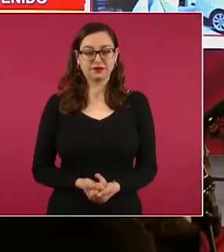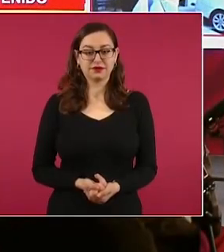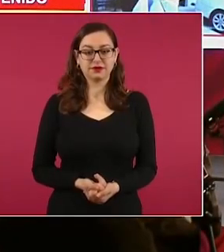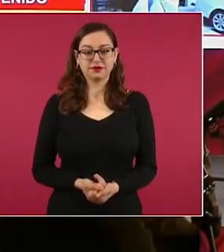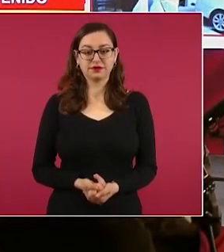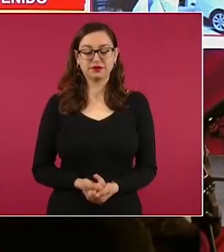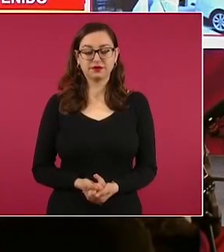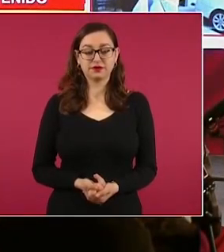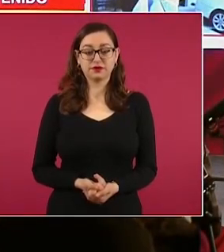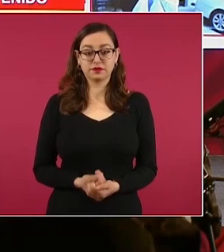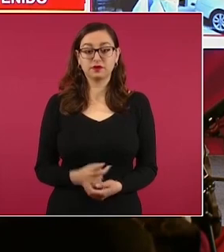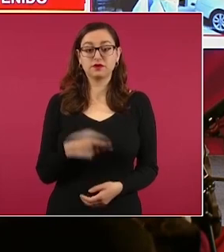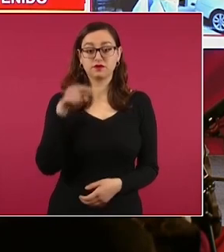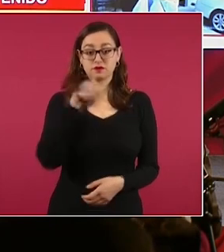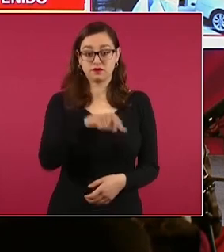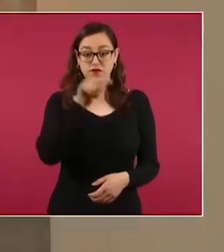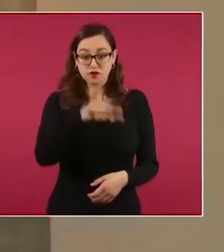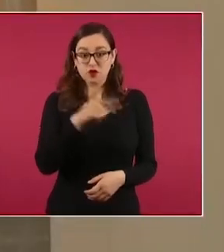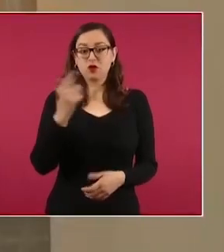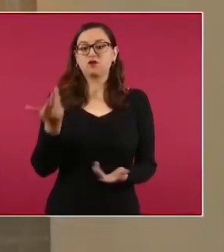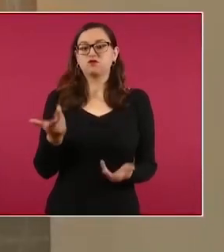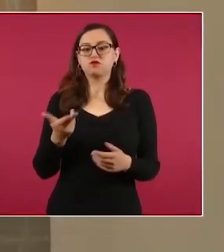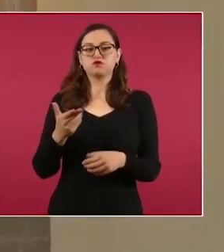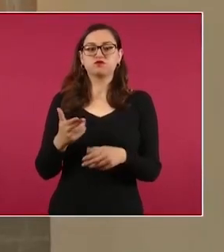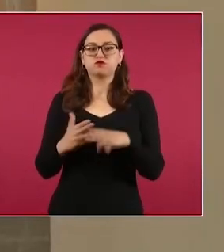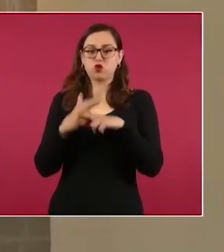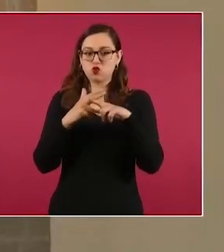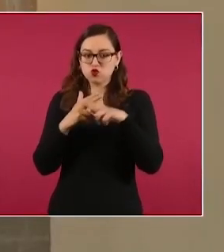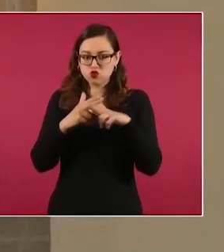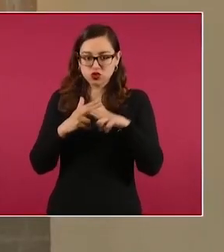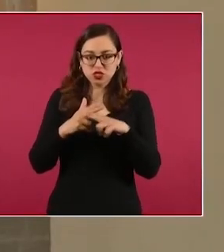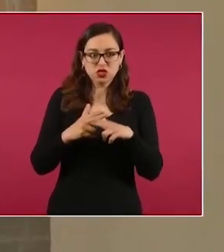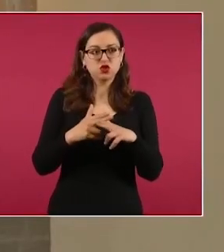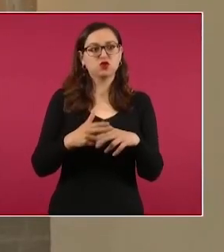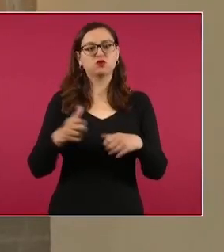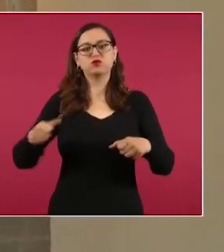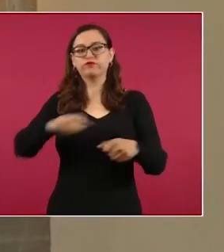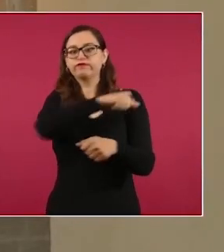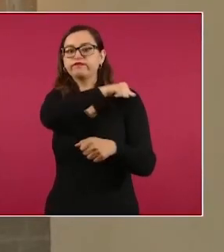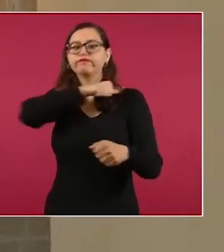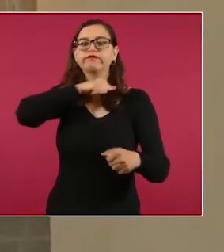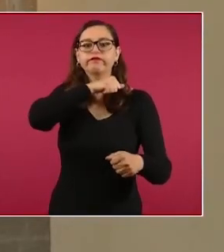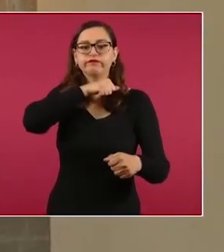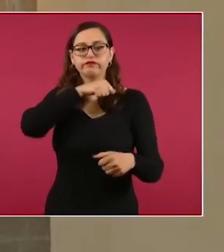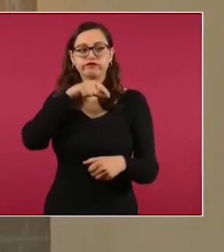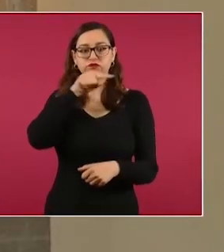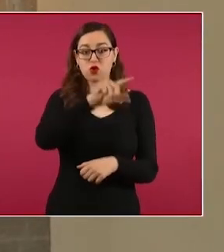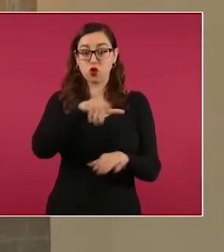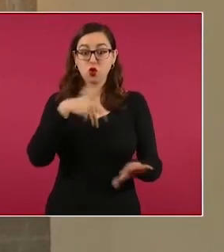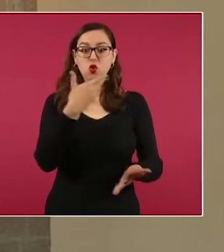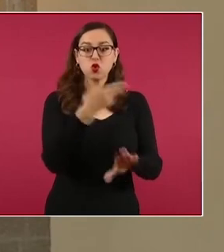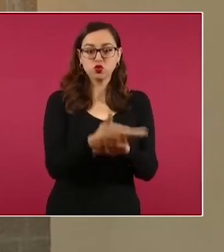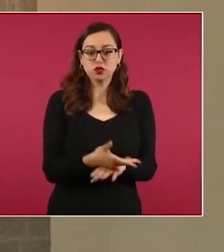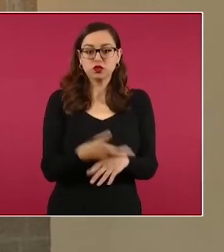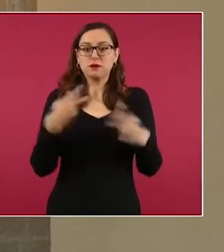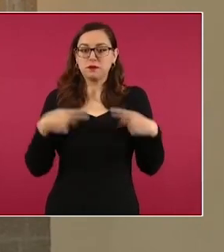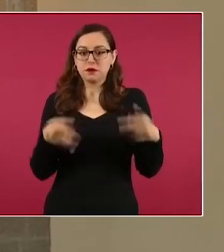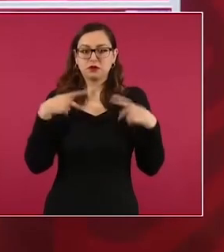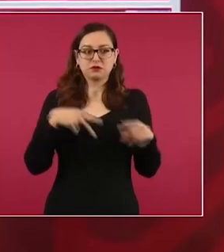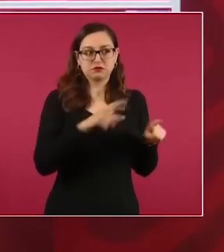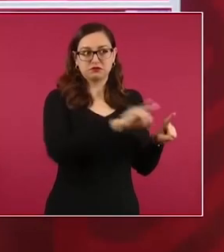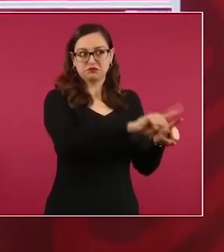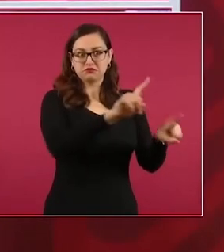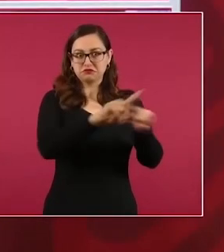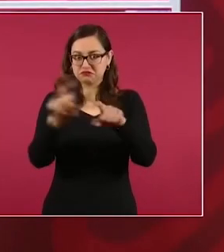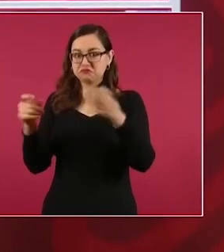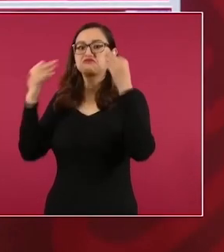utilizado un arma blanca para amagar un servidor público se recabaron diversas entrevistas informes de investigación y